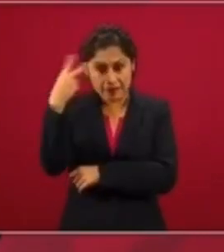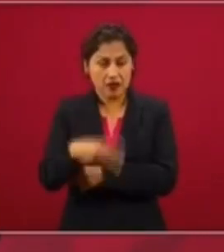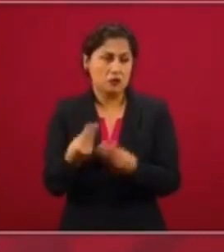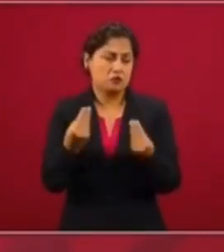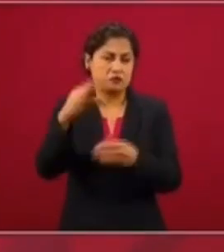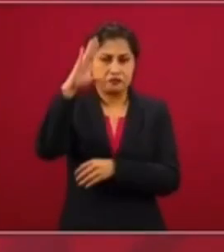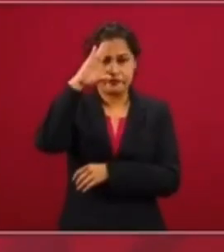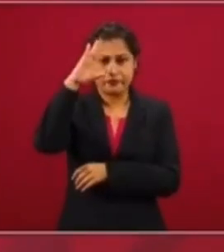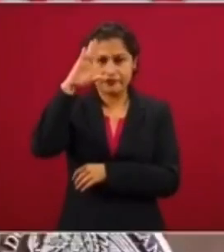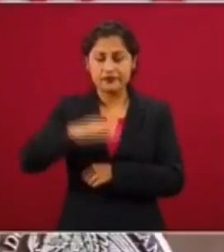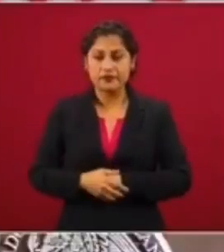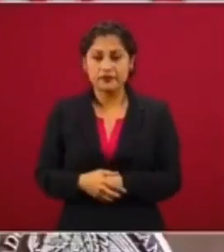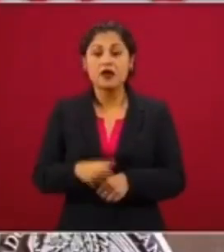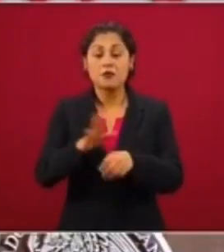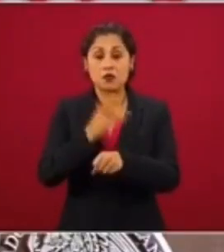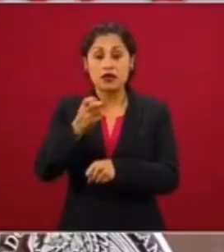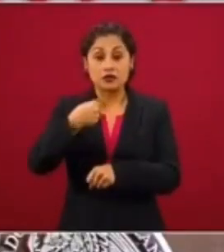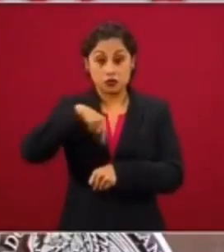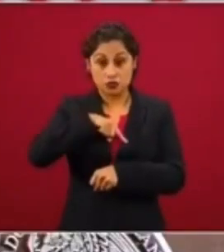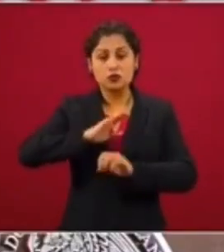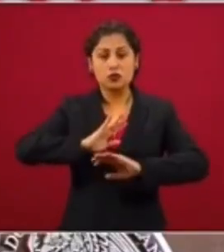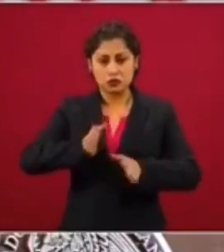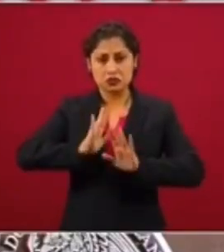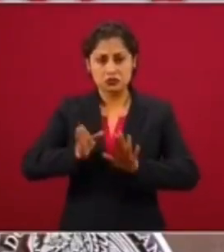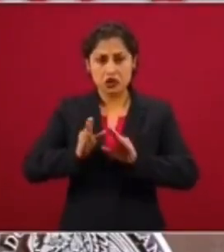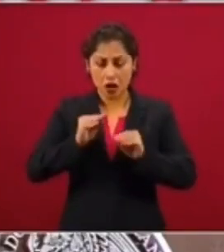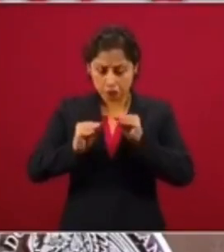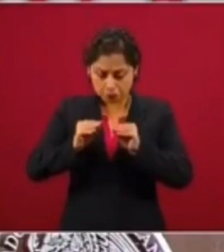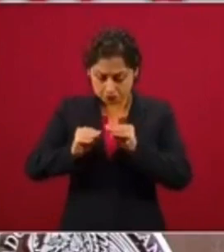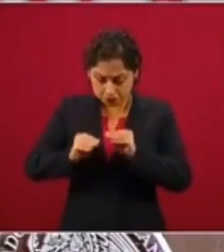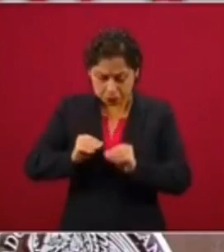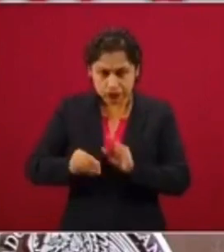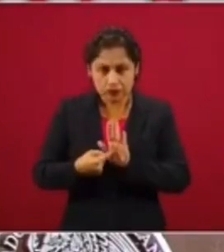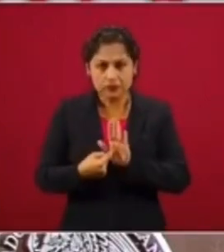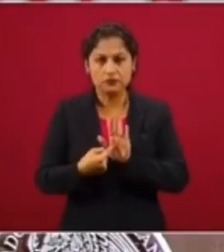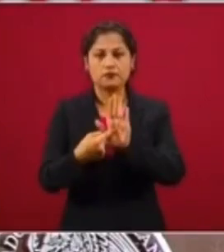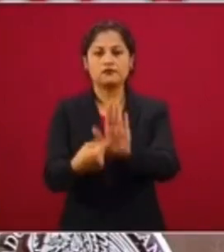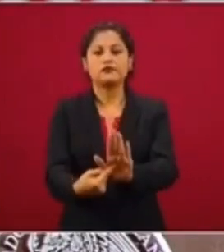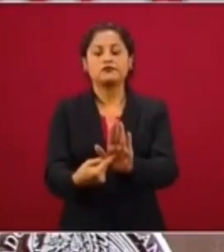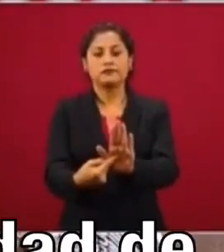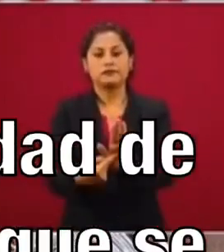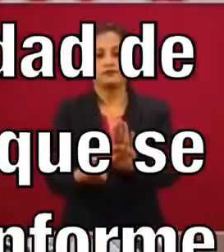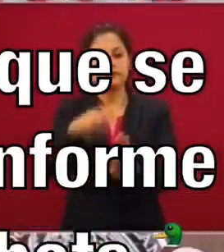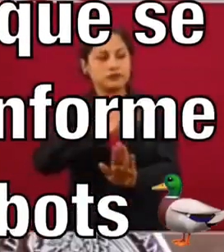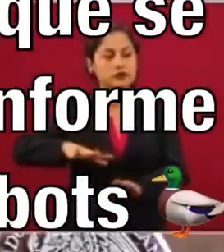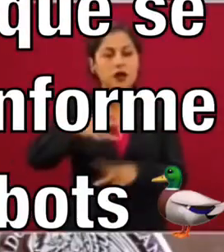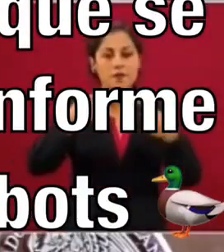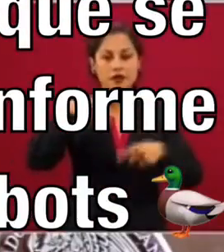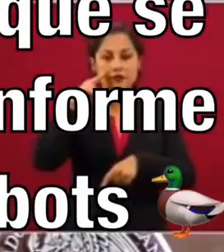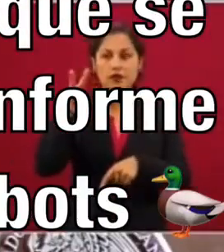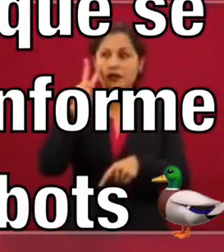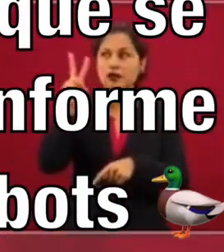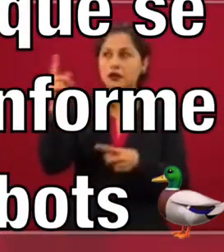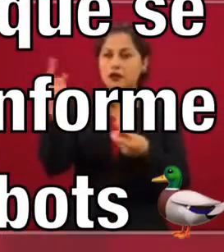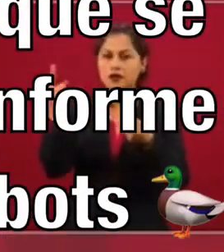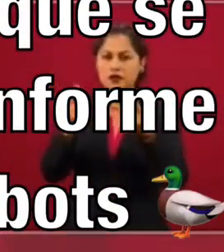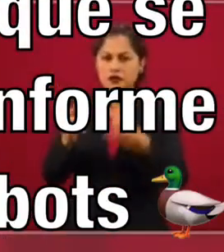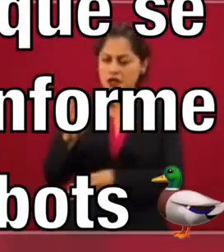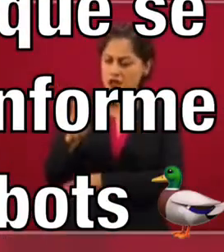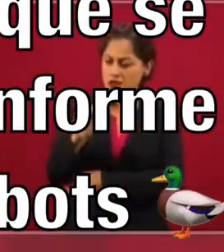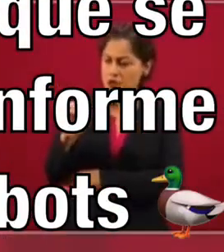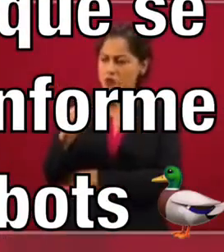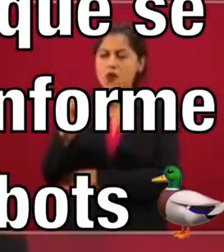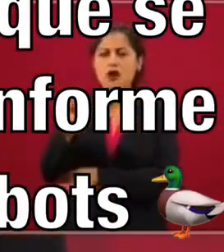Entonces, estamos preparando una exposición para que el pueblo de México tenga la información. bots, ¿qué es?